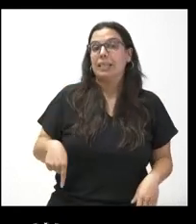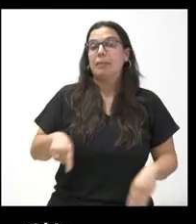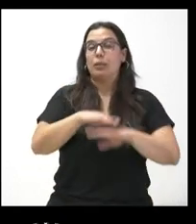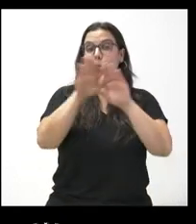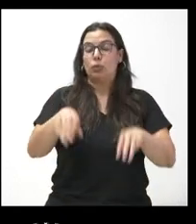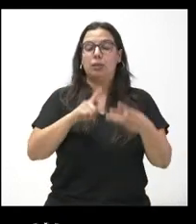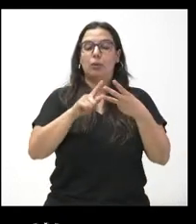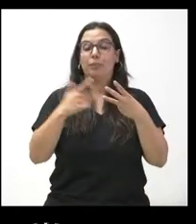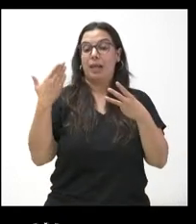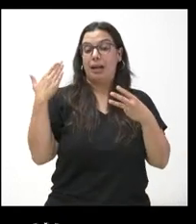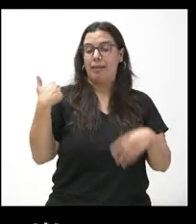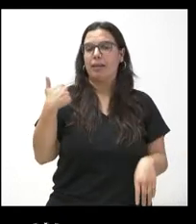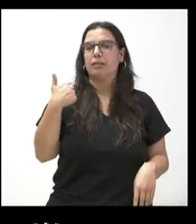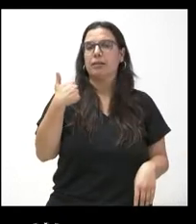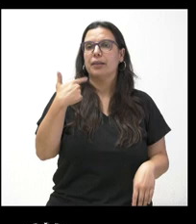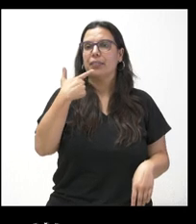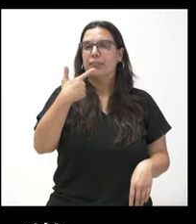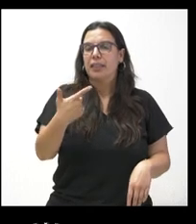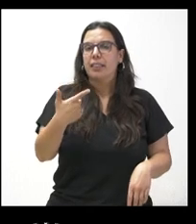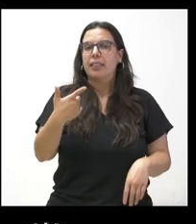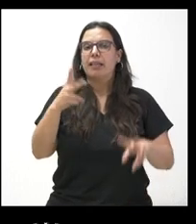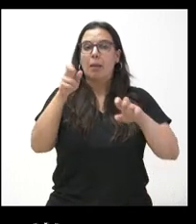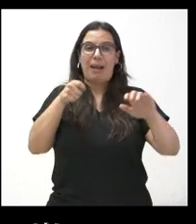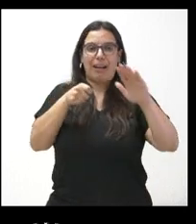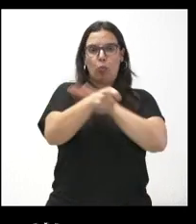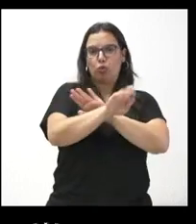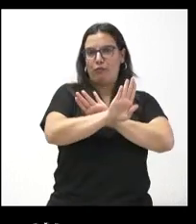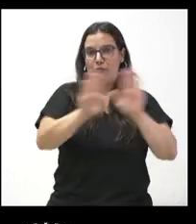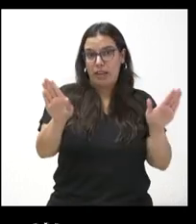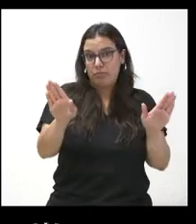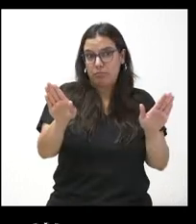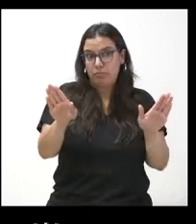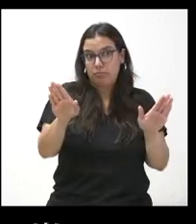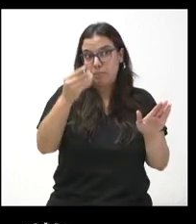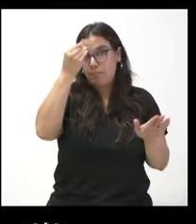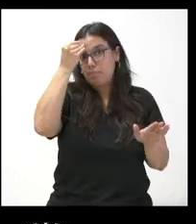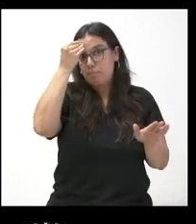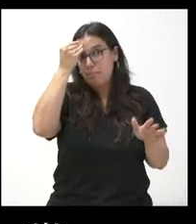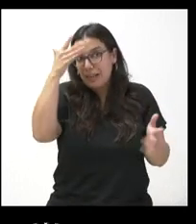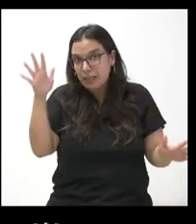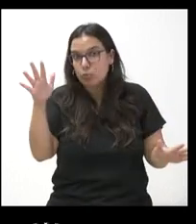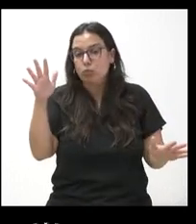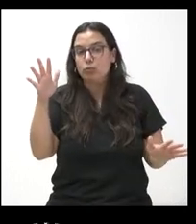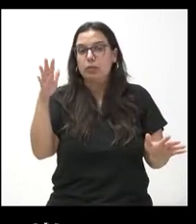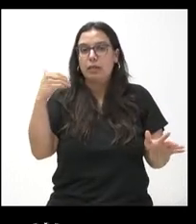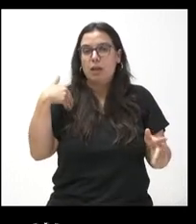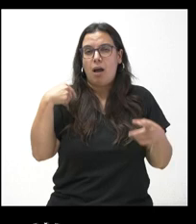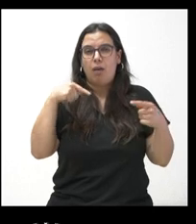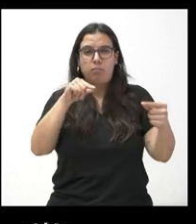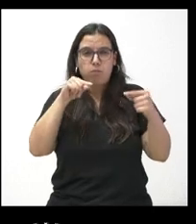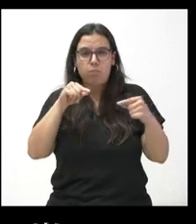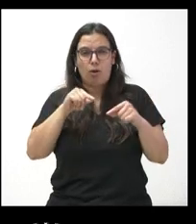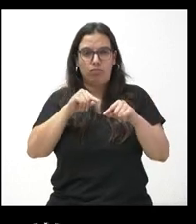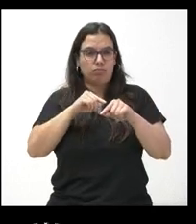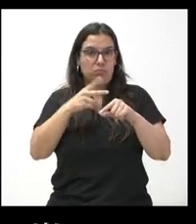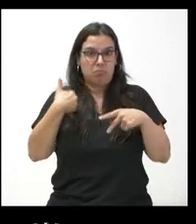ha anunciado el fin de la vía del recurso y, por lo tanto, entendemos que las últimas resistencias a poner en